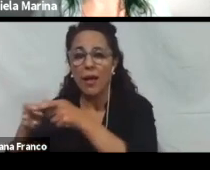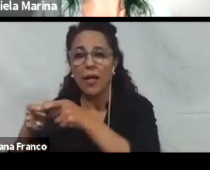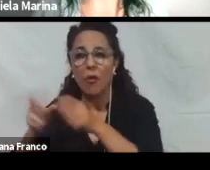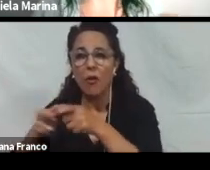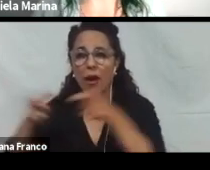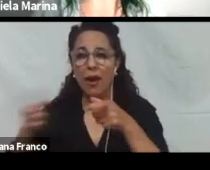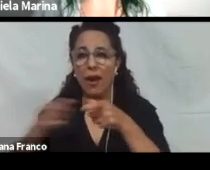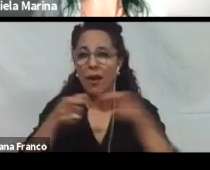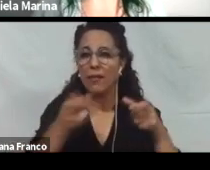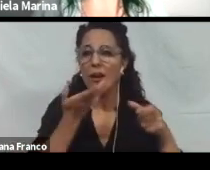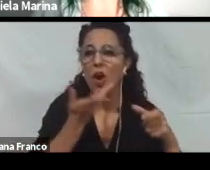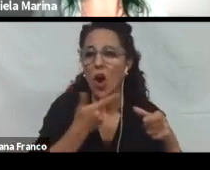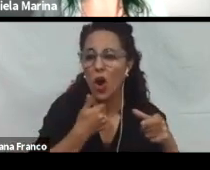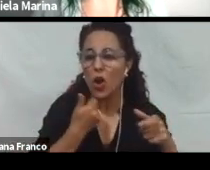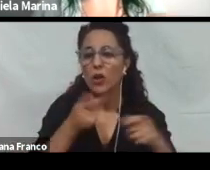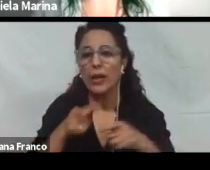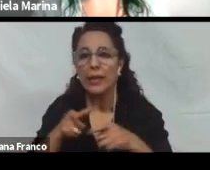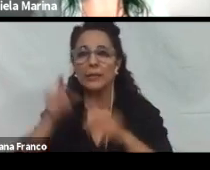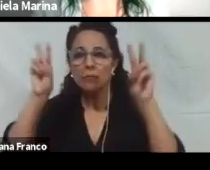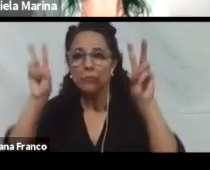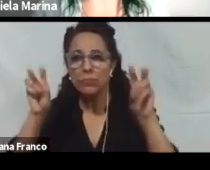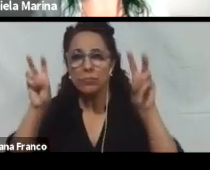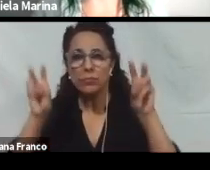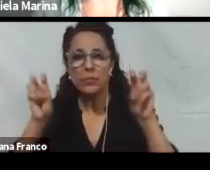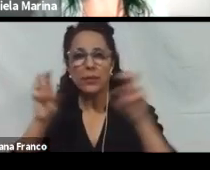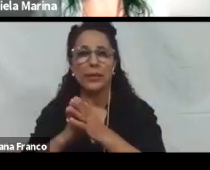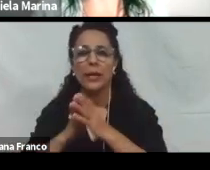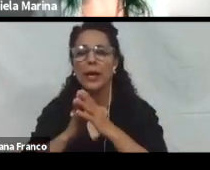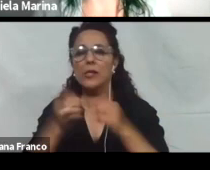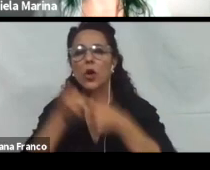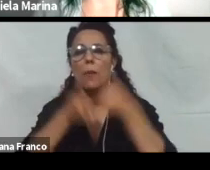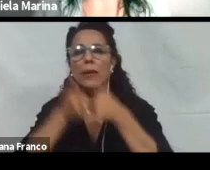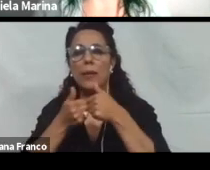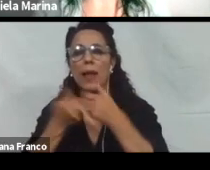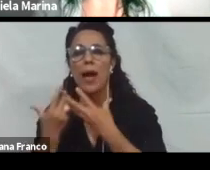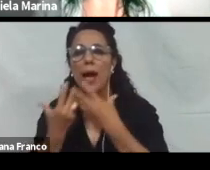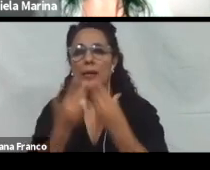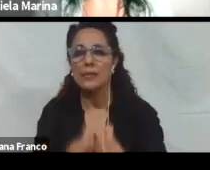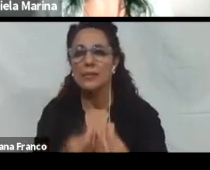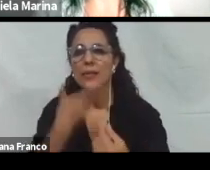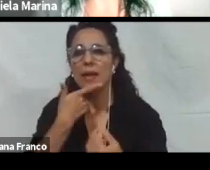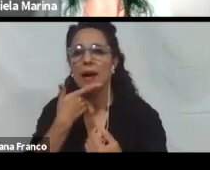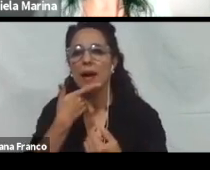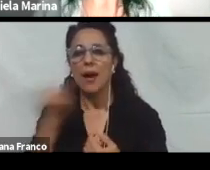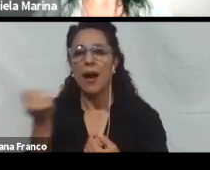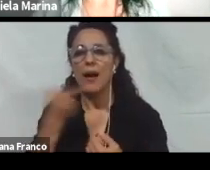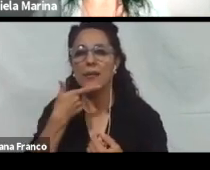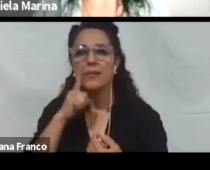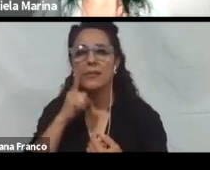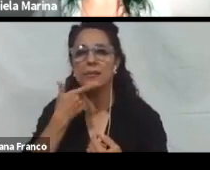Y esa pauta particularmente nos dice que el software, la herramienta que estemos utilizando,